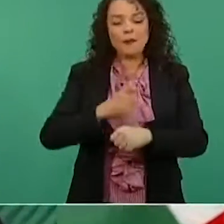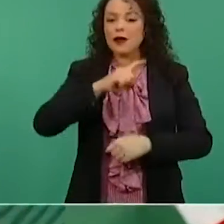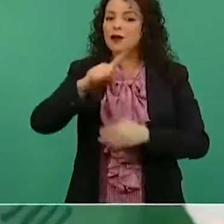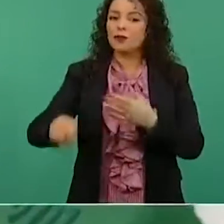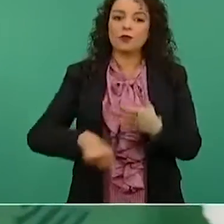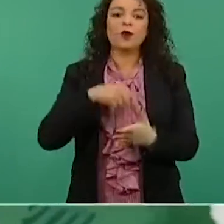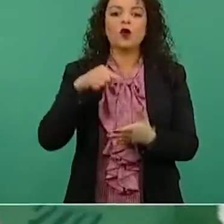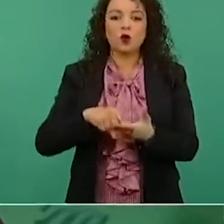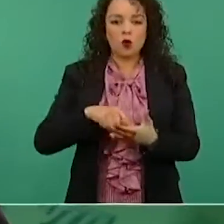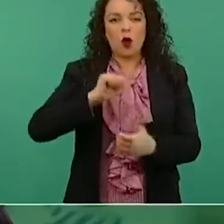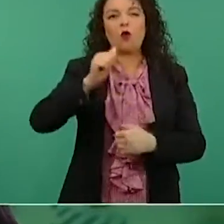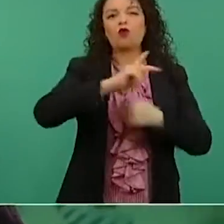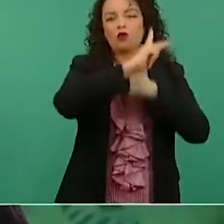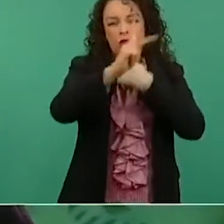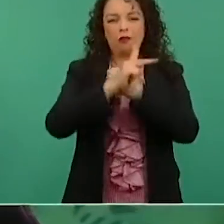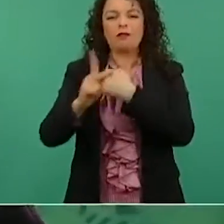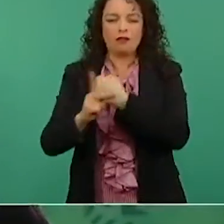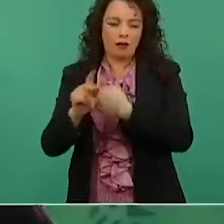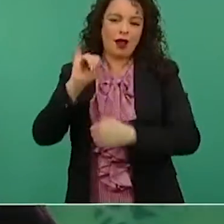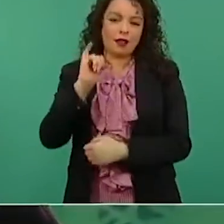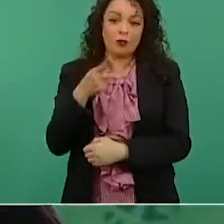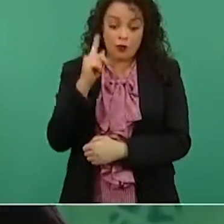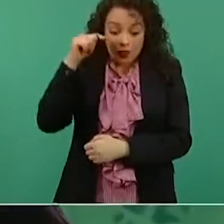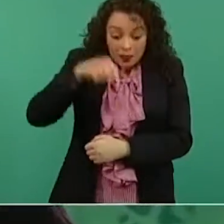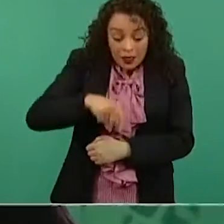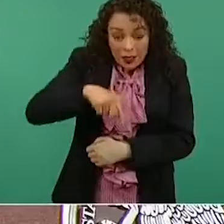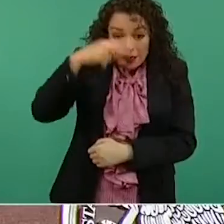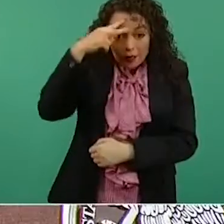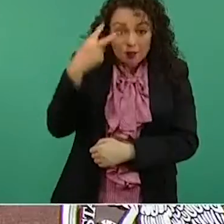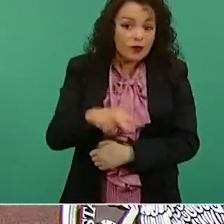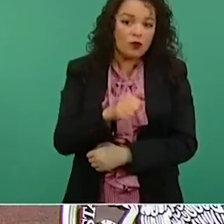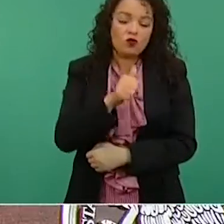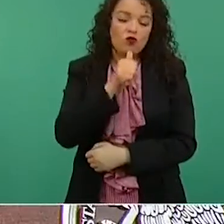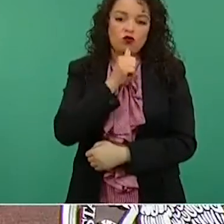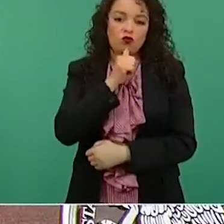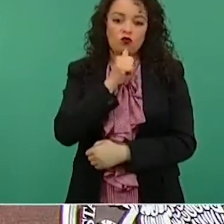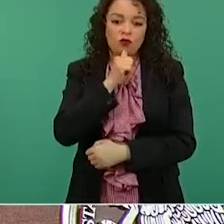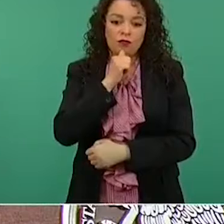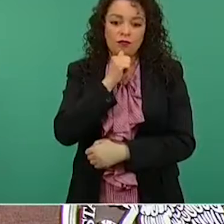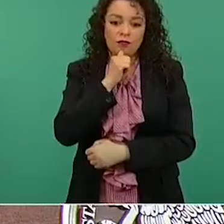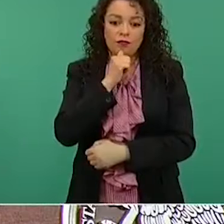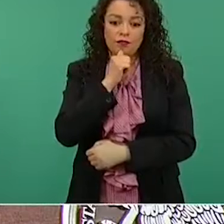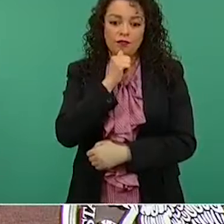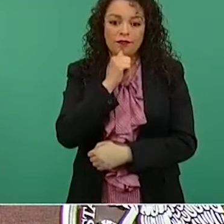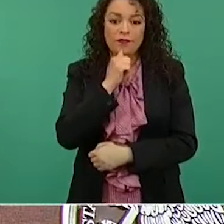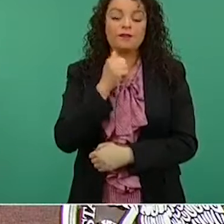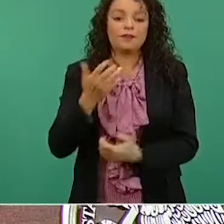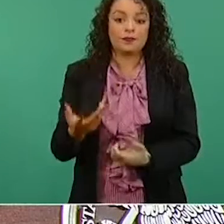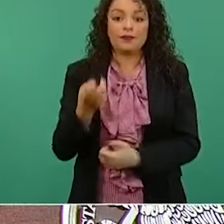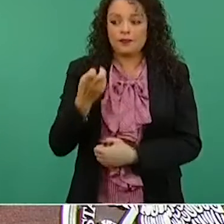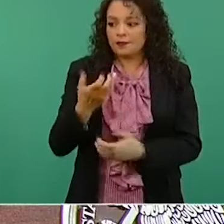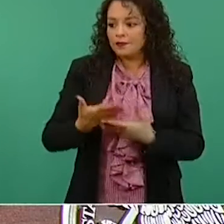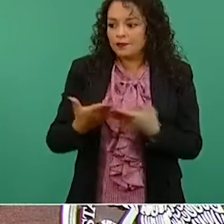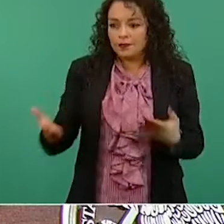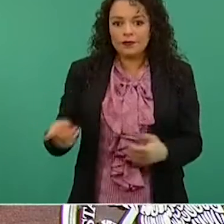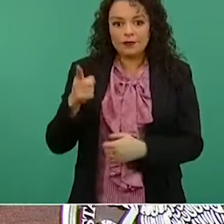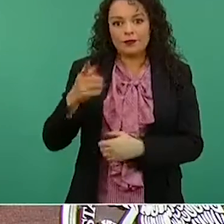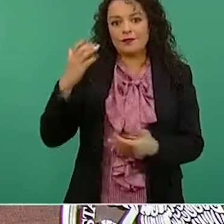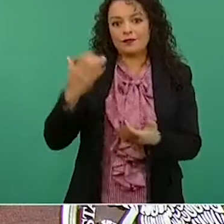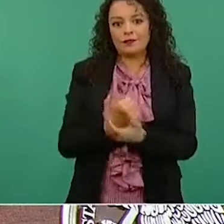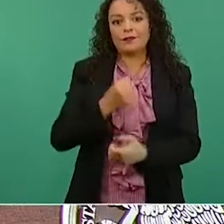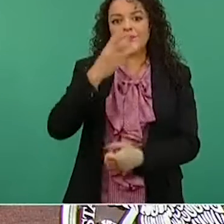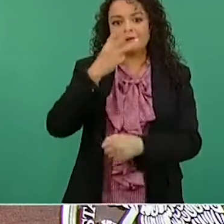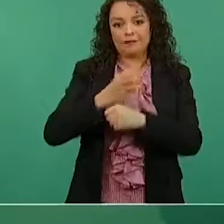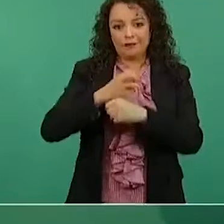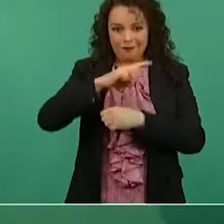El presidente Andrés Manuel López Obrador no hizo caso omiso de los triunfos de Sergio Checo Pérez por convertirse en el primer mexicano en